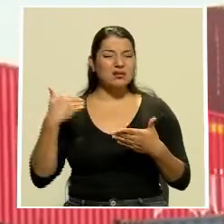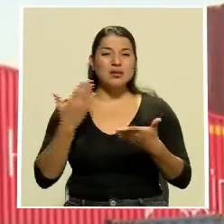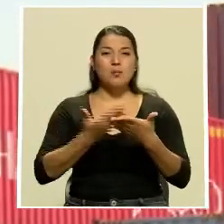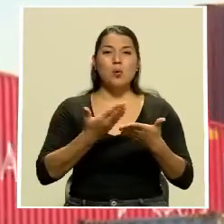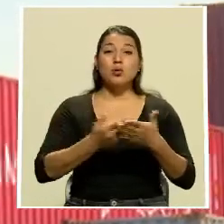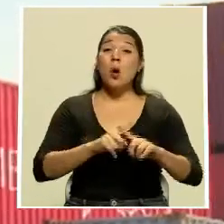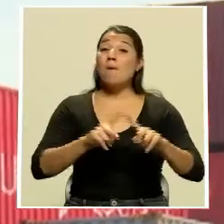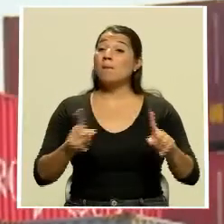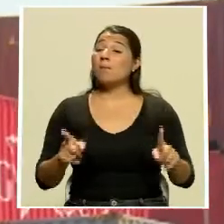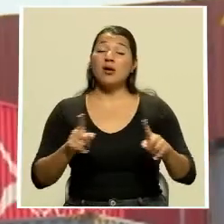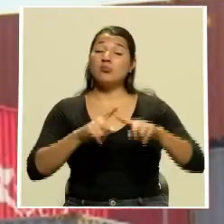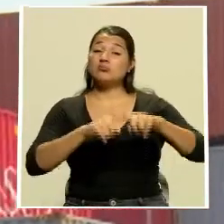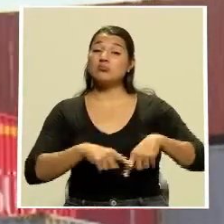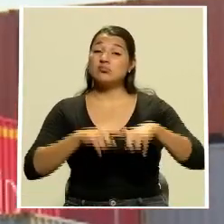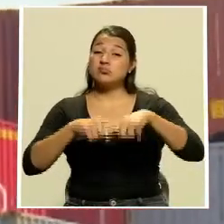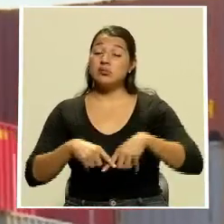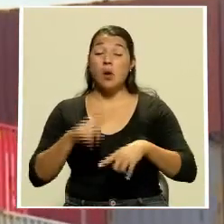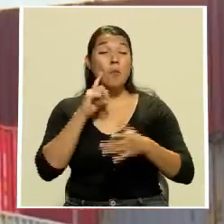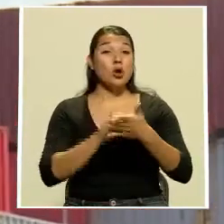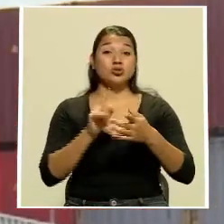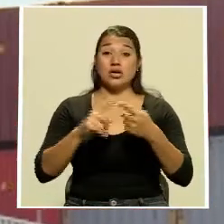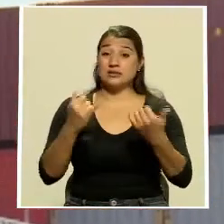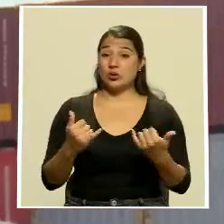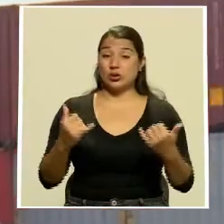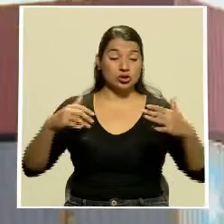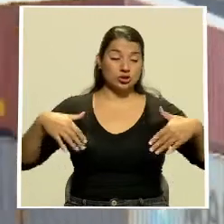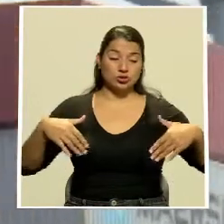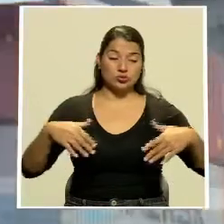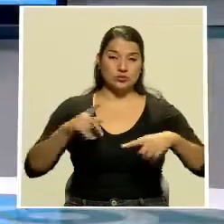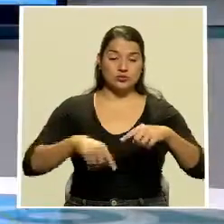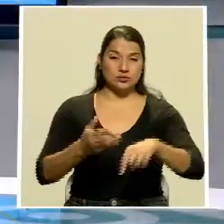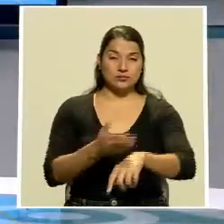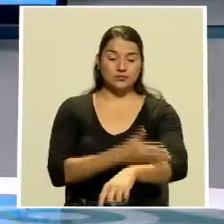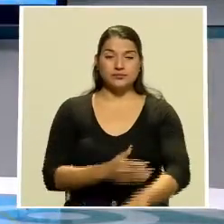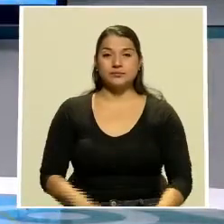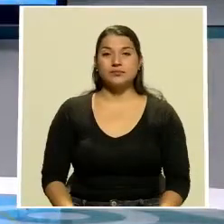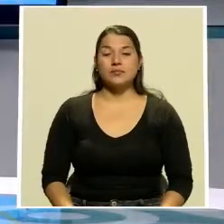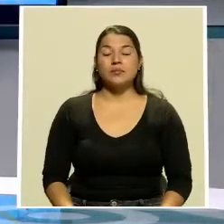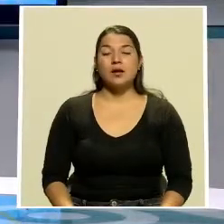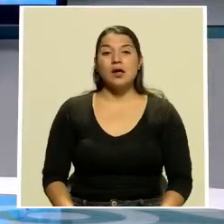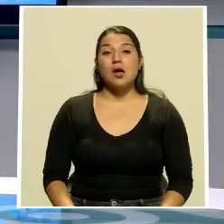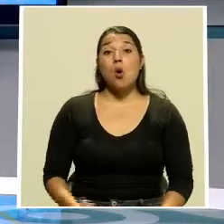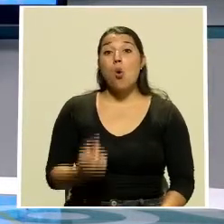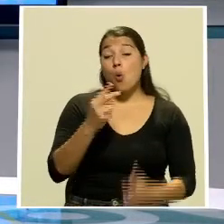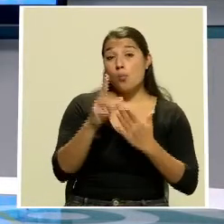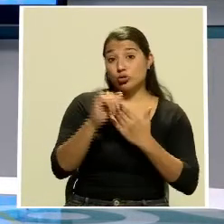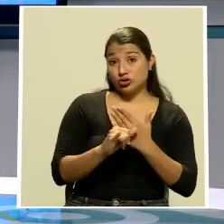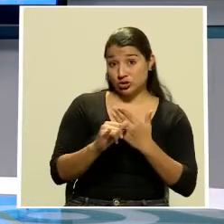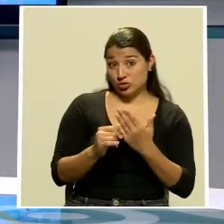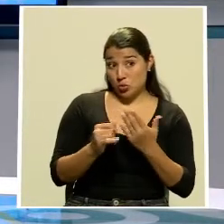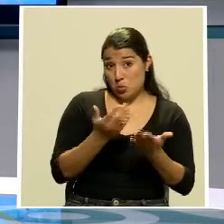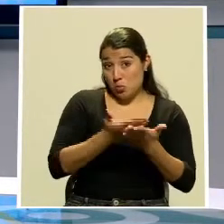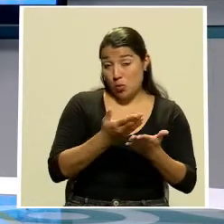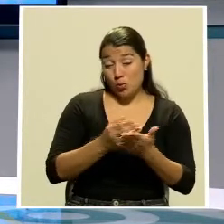pero ha tenido opositores, por lo que hasta la fecha no ha logrado su evolución. Una iniciativa promovida por el INDER aporta